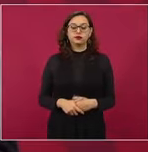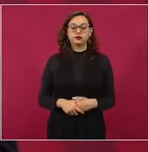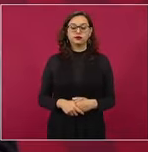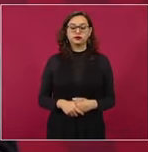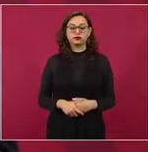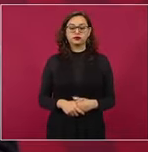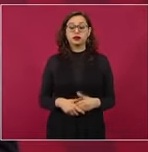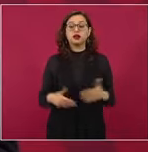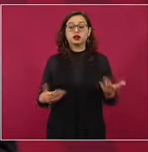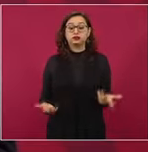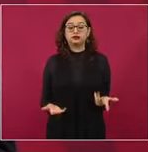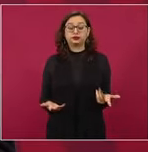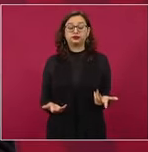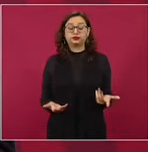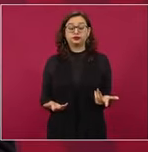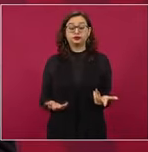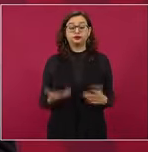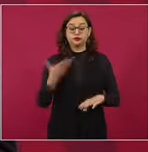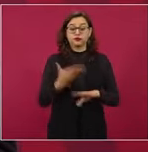no apostar